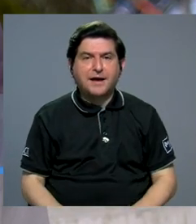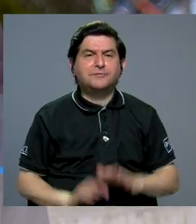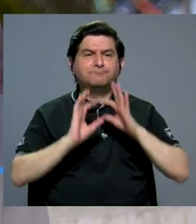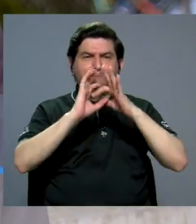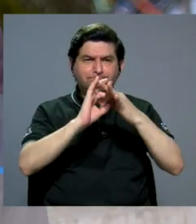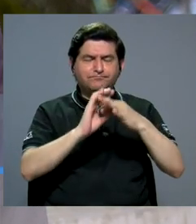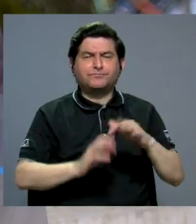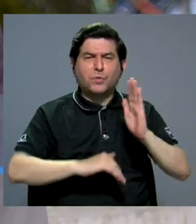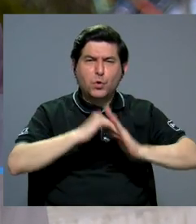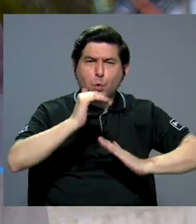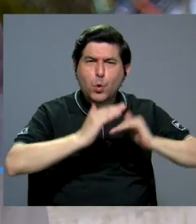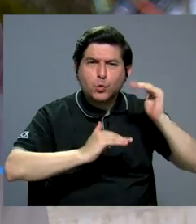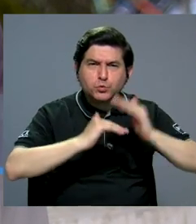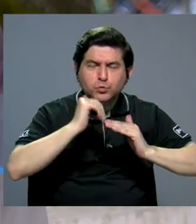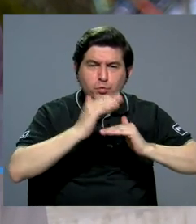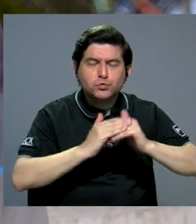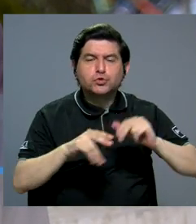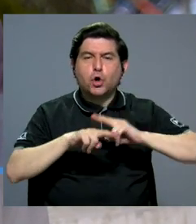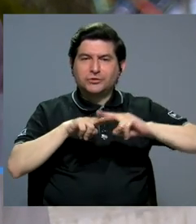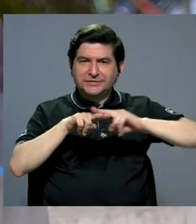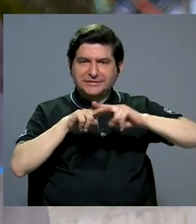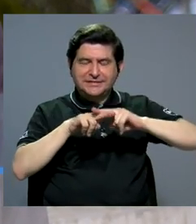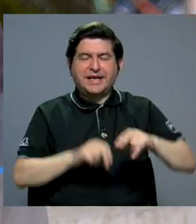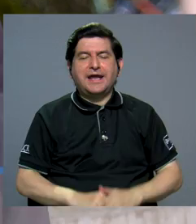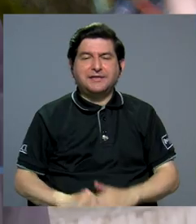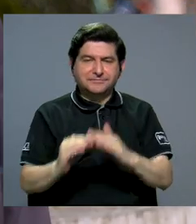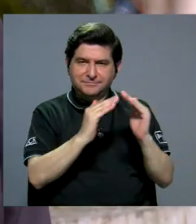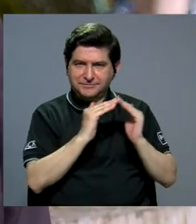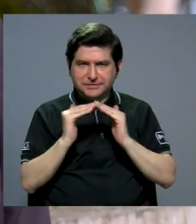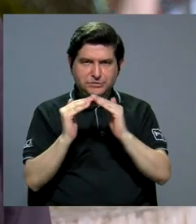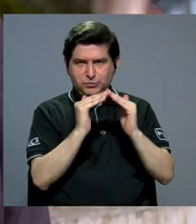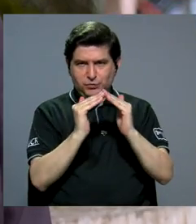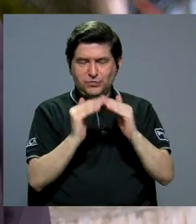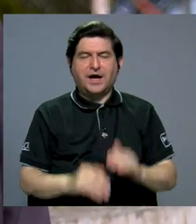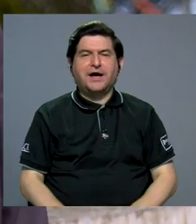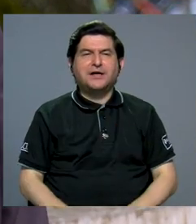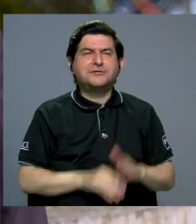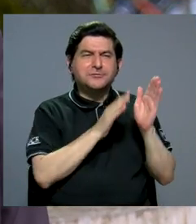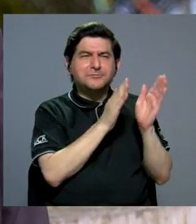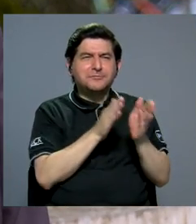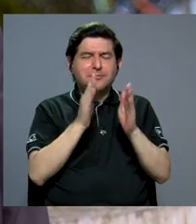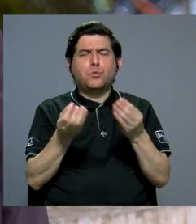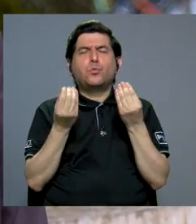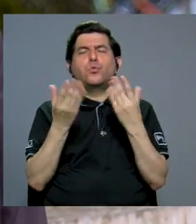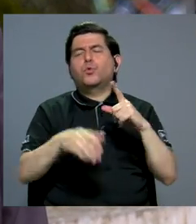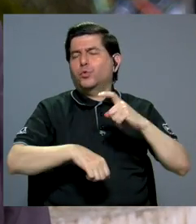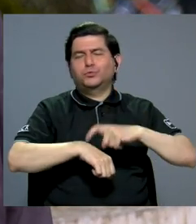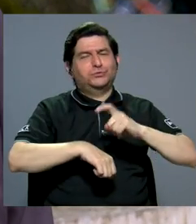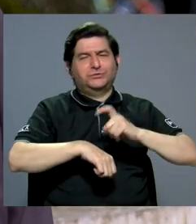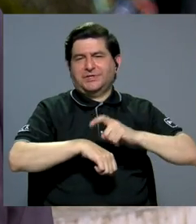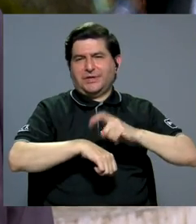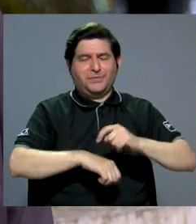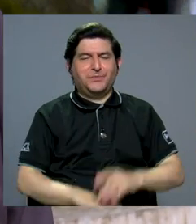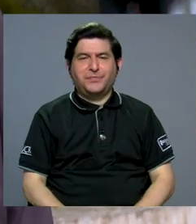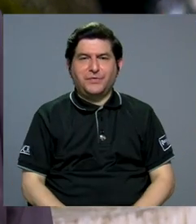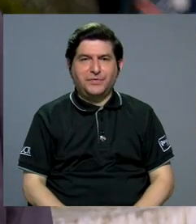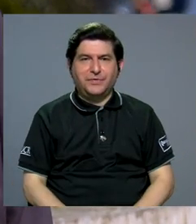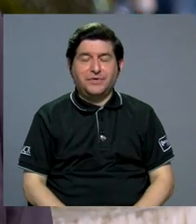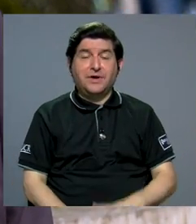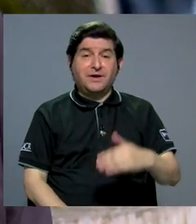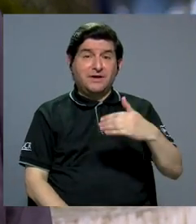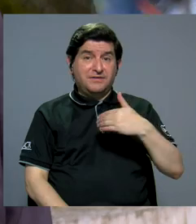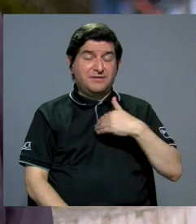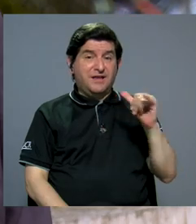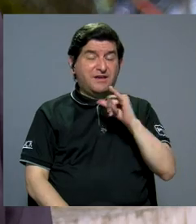asociado a la construcción de un tren interurbano que se ha estado planificando por mucho tiempo y que ha tenido